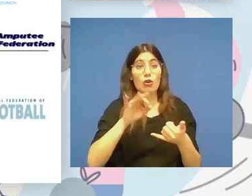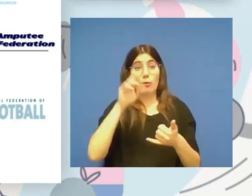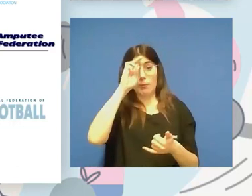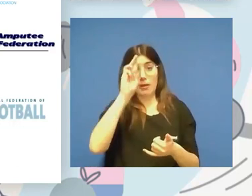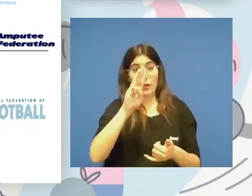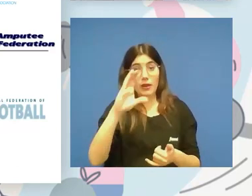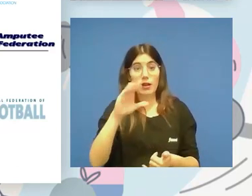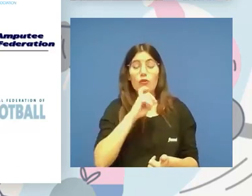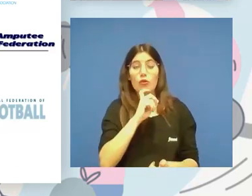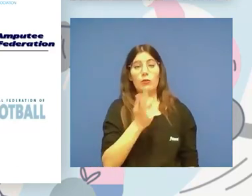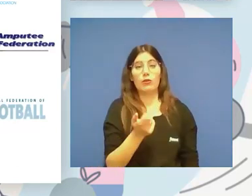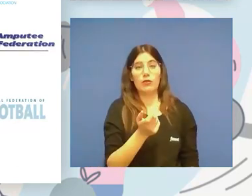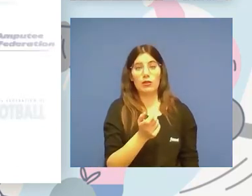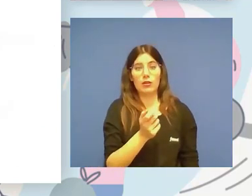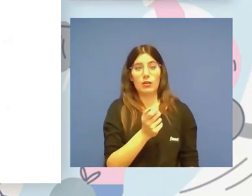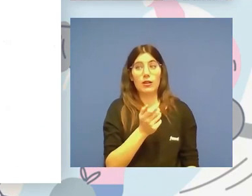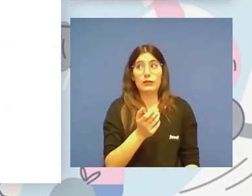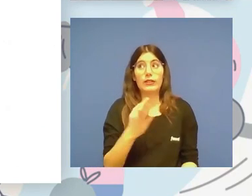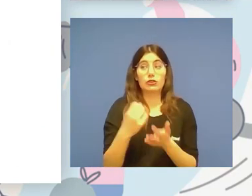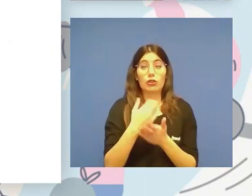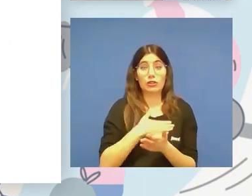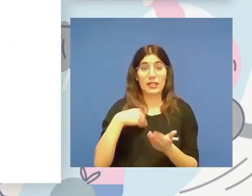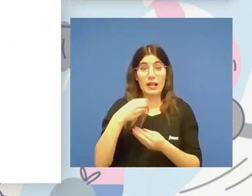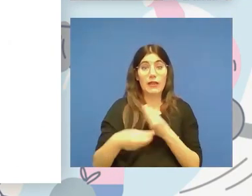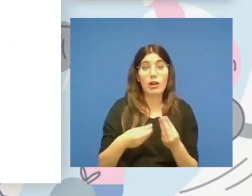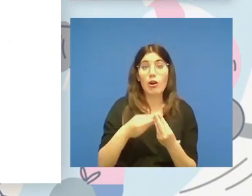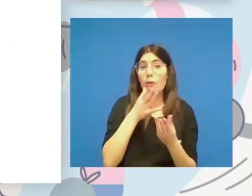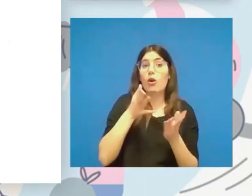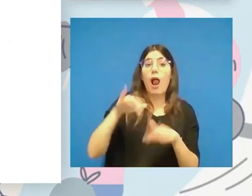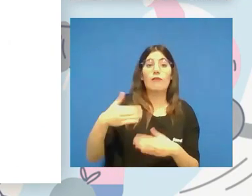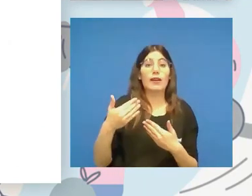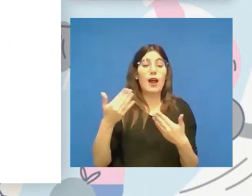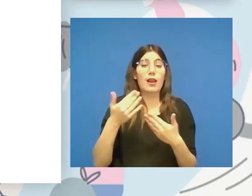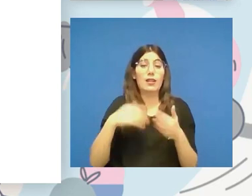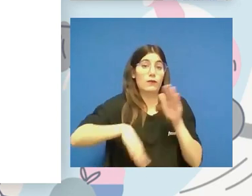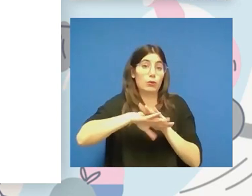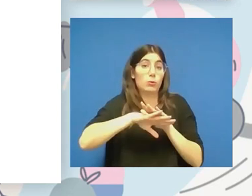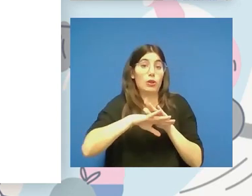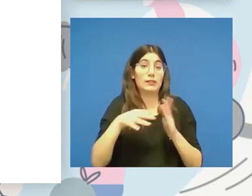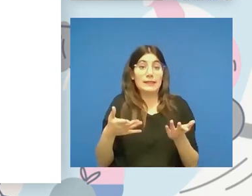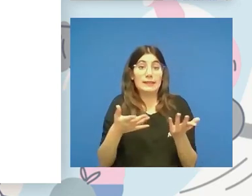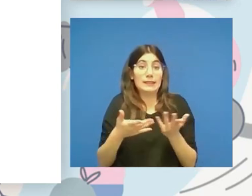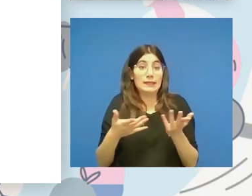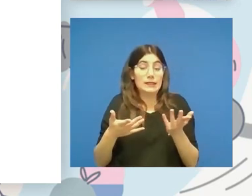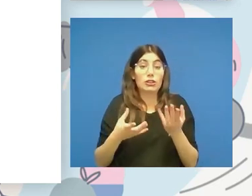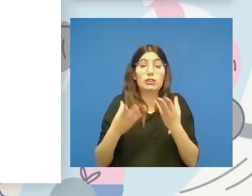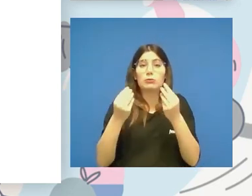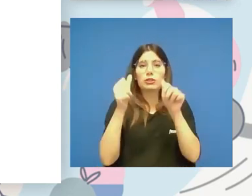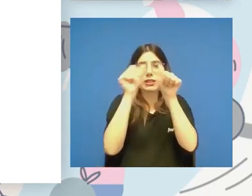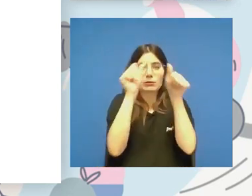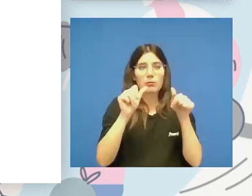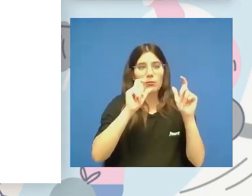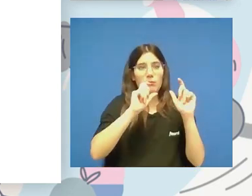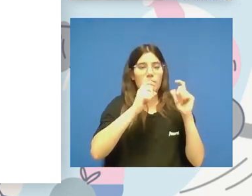Pasa la siguiente. En la cual es, pues bueno, todos quieren estar ahí, pero bueno, al fin y cabo, no deja de ser fútbol, pero hay muchas modalidades en función de las